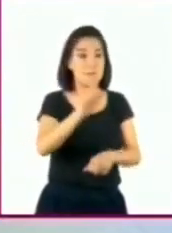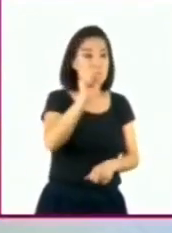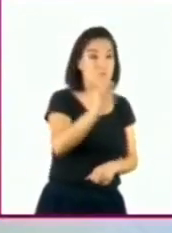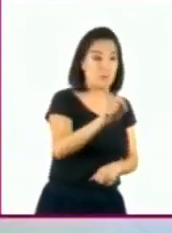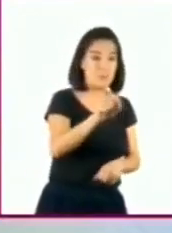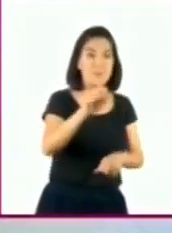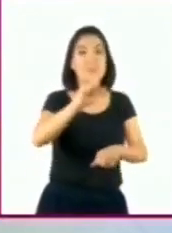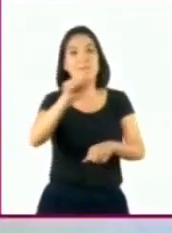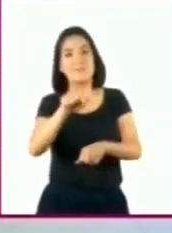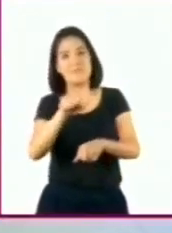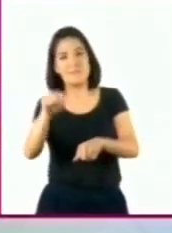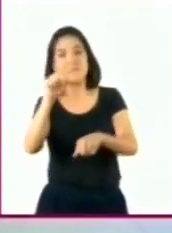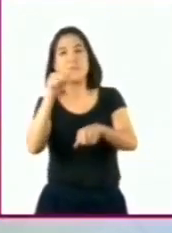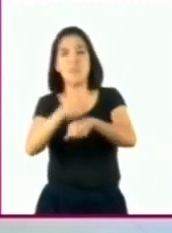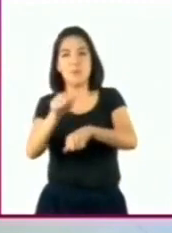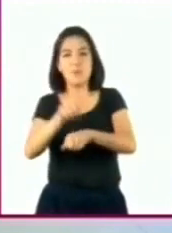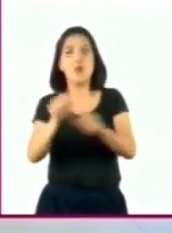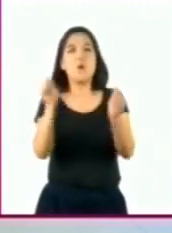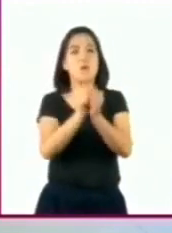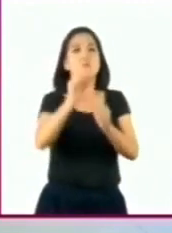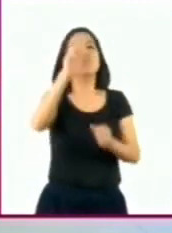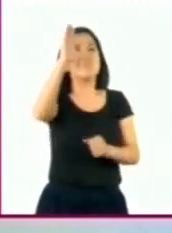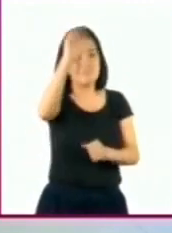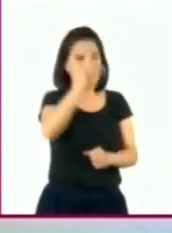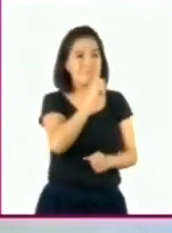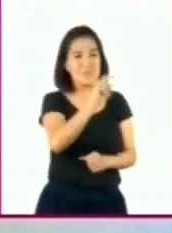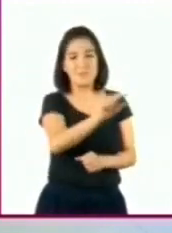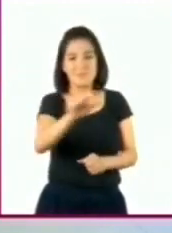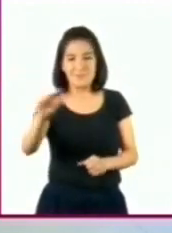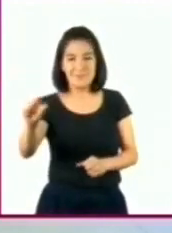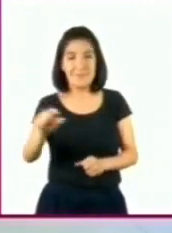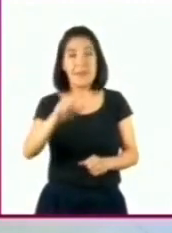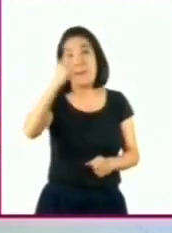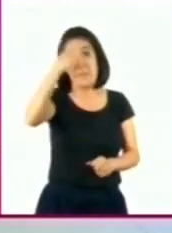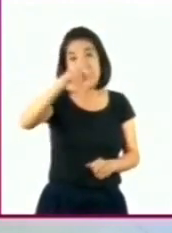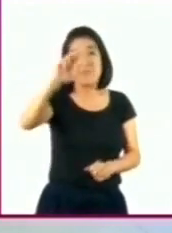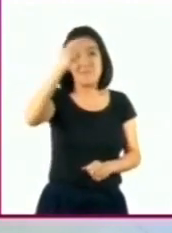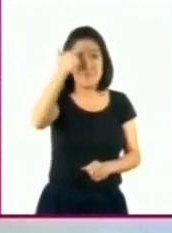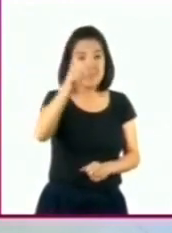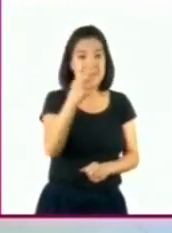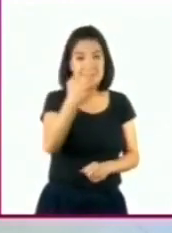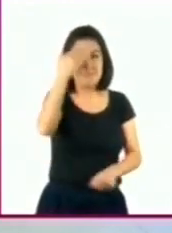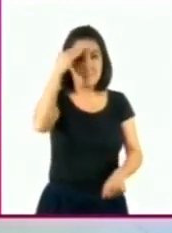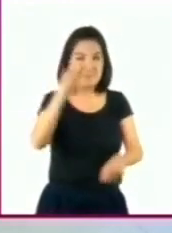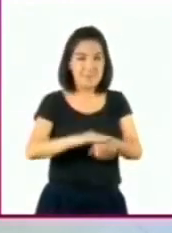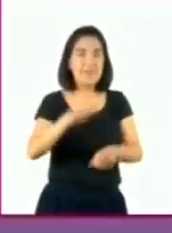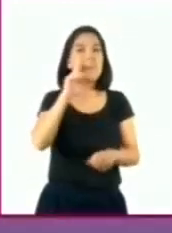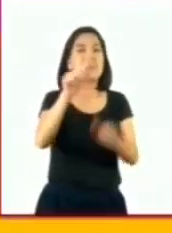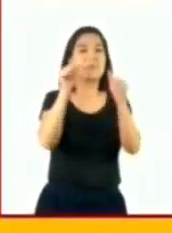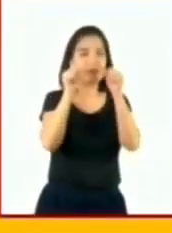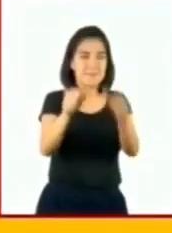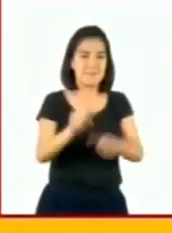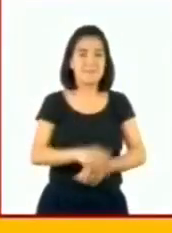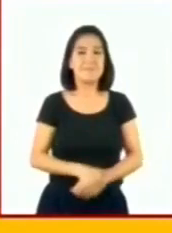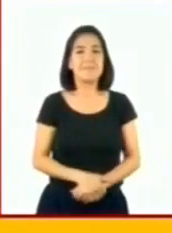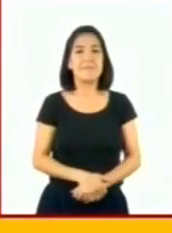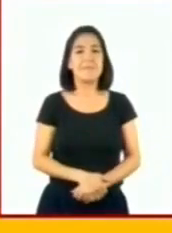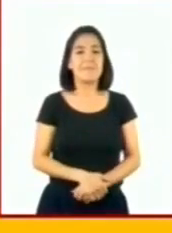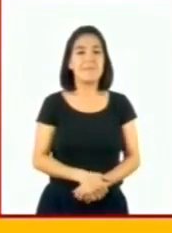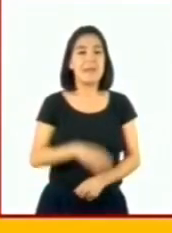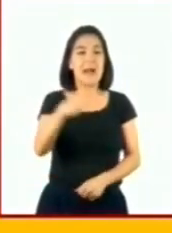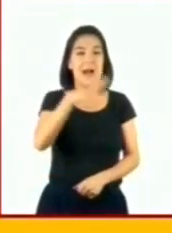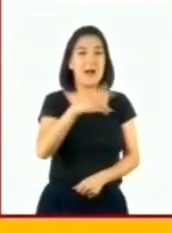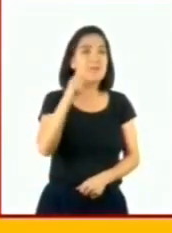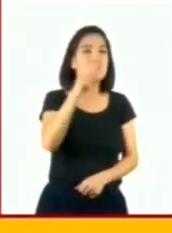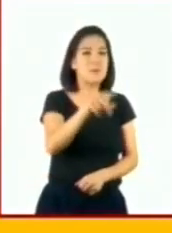decimal de acuerdo con su posición. Para recordar esto, observemos la siguiente imagen. En ella se